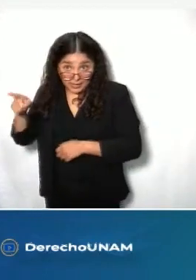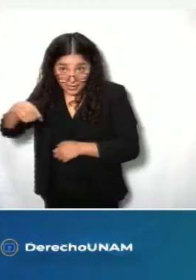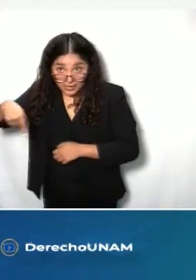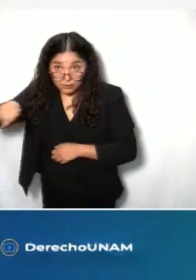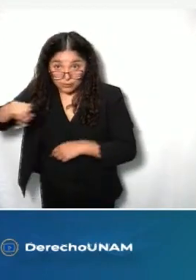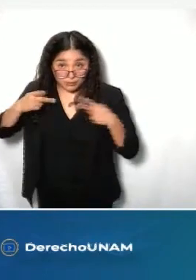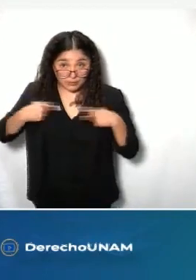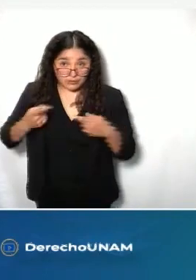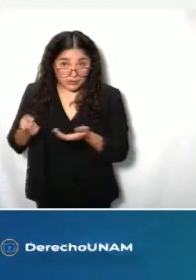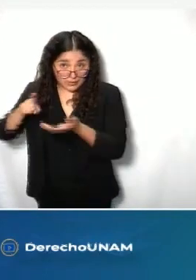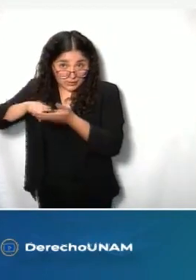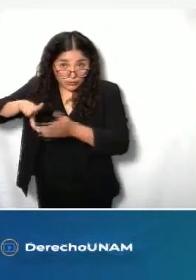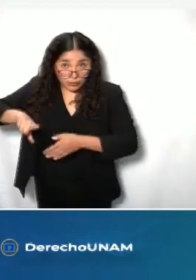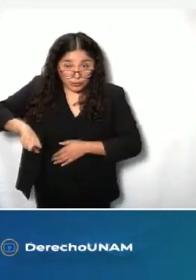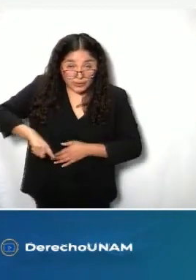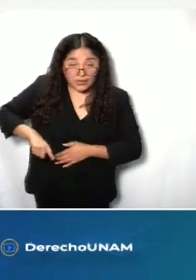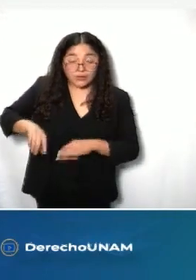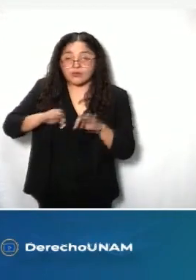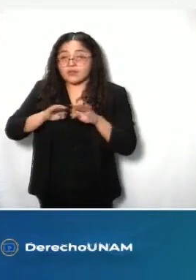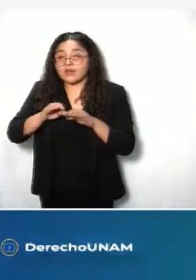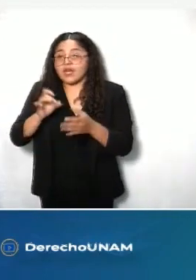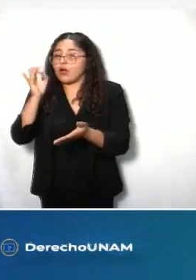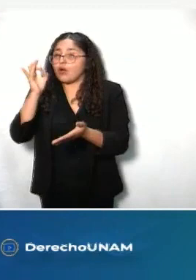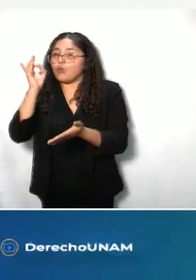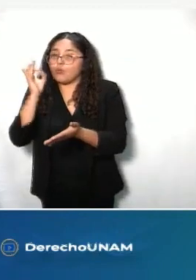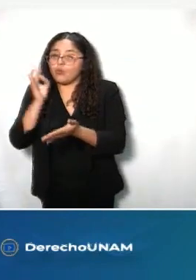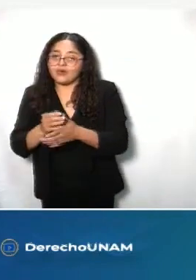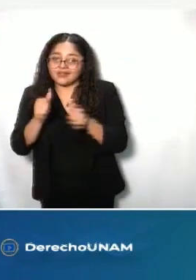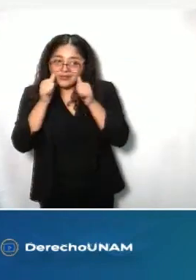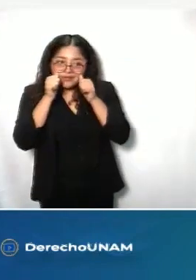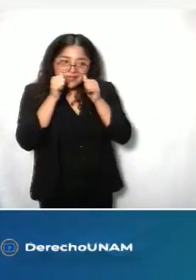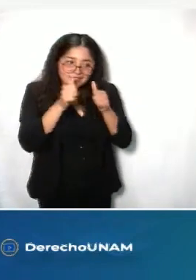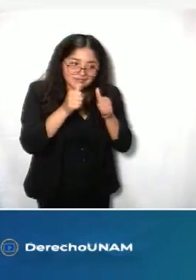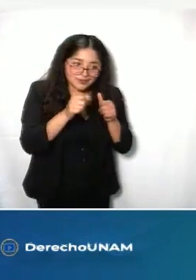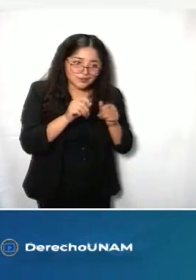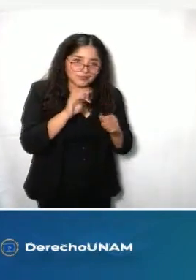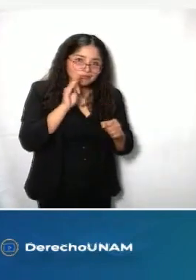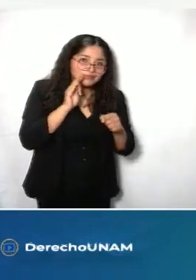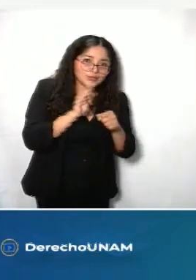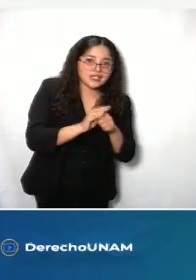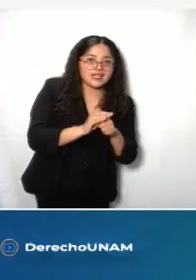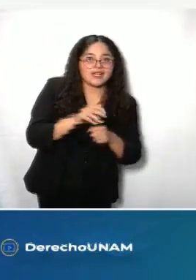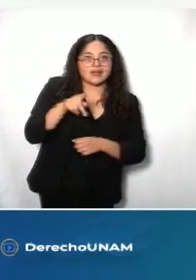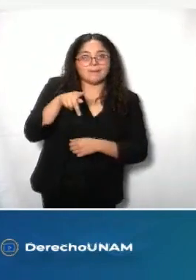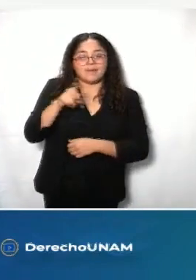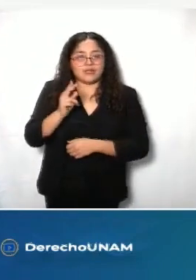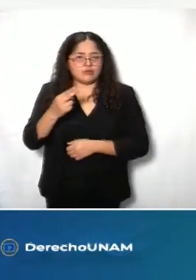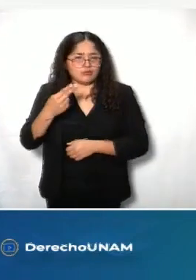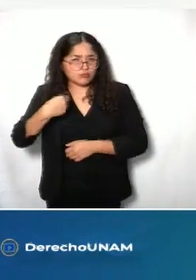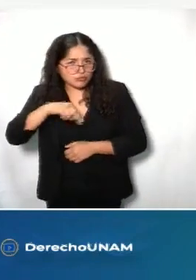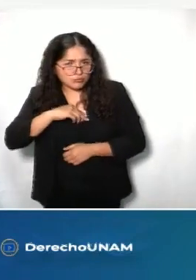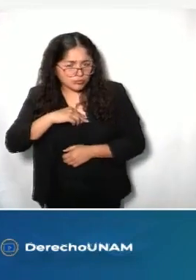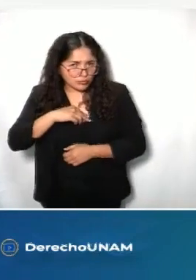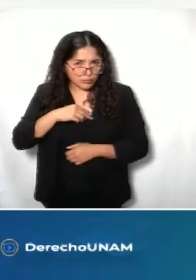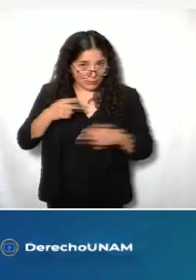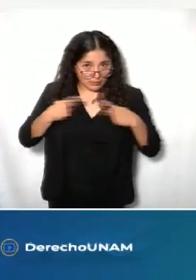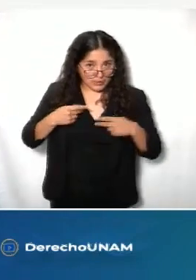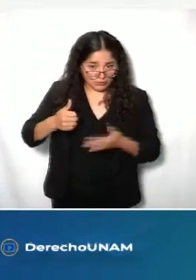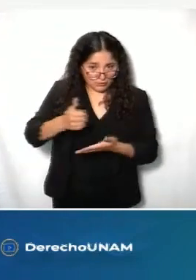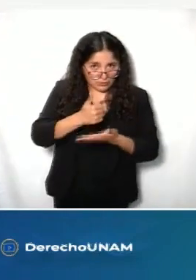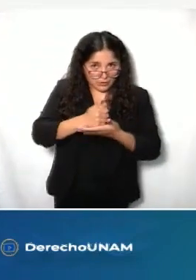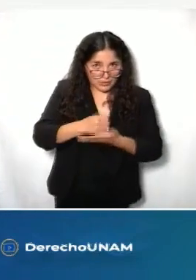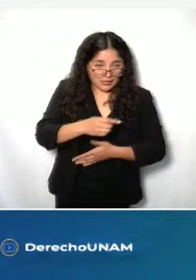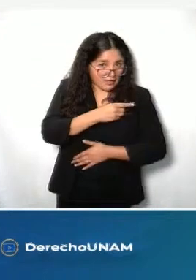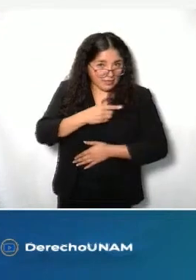revés, que los ciudadanos no somos súbditos y que los que están en el gobierno no nos gobiernan por